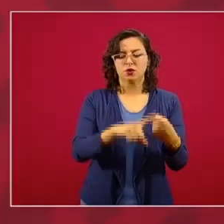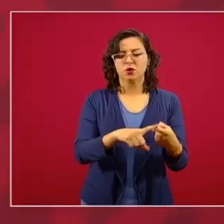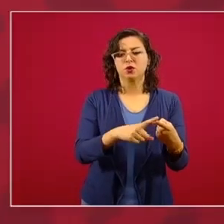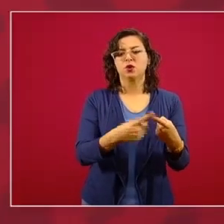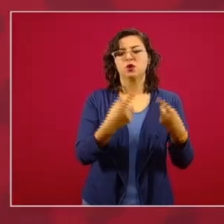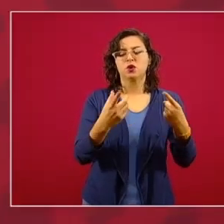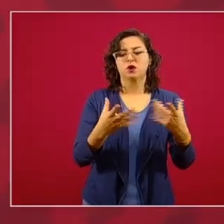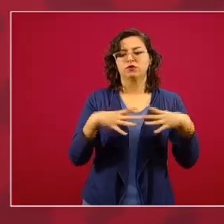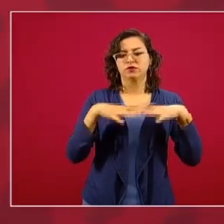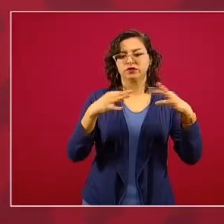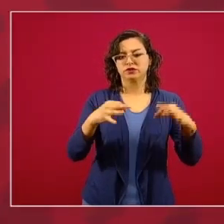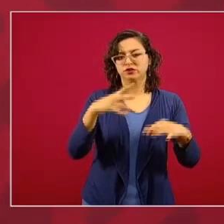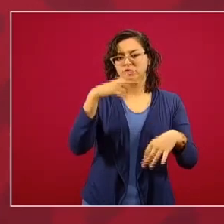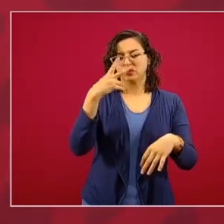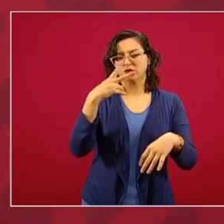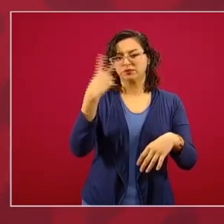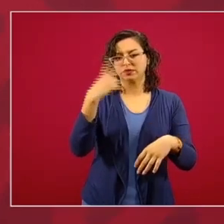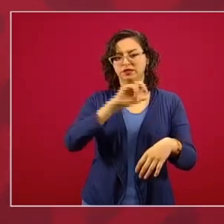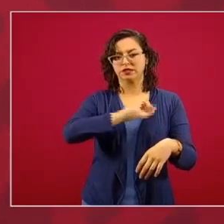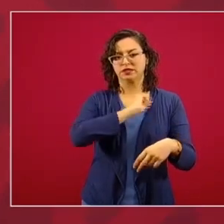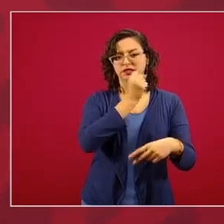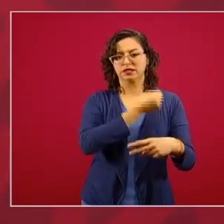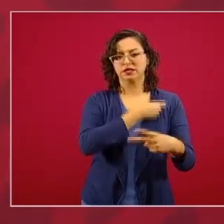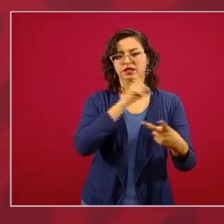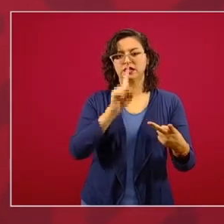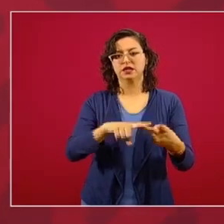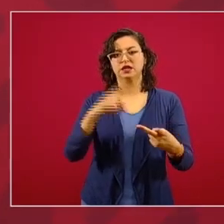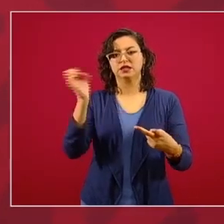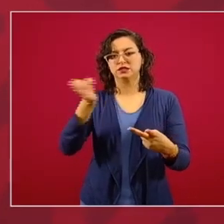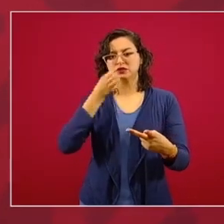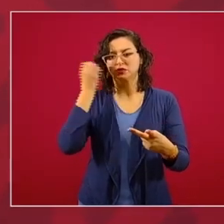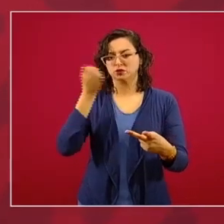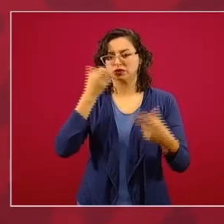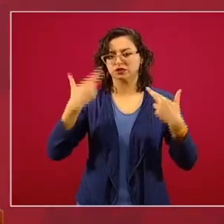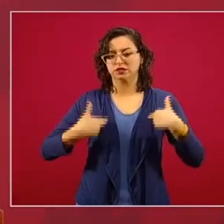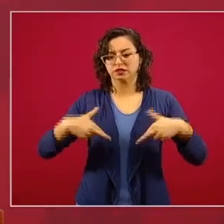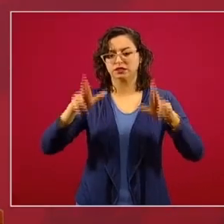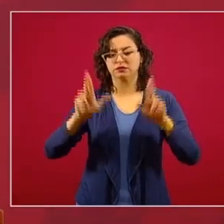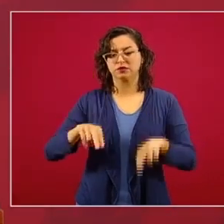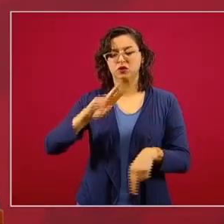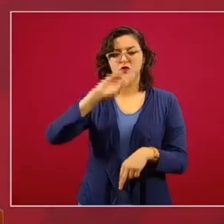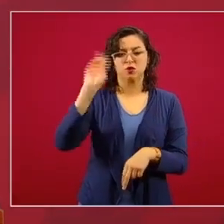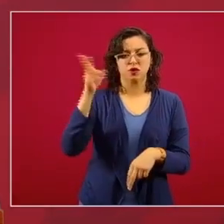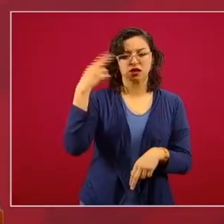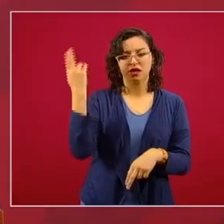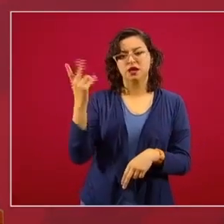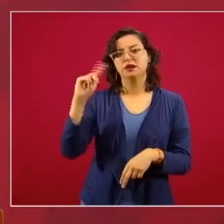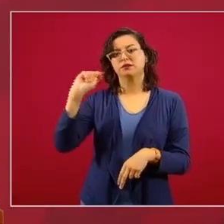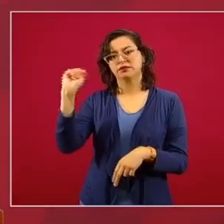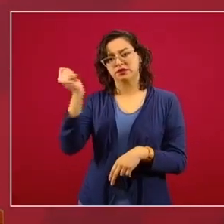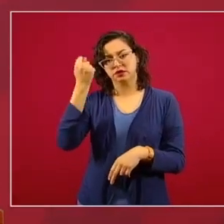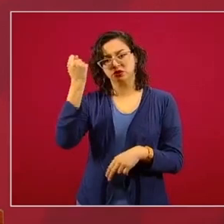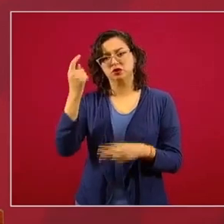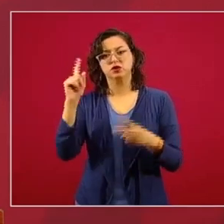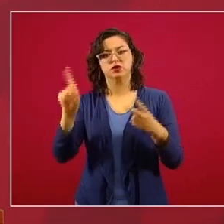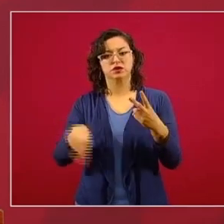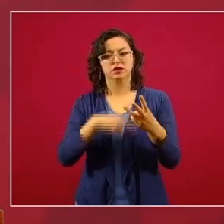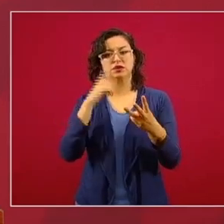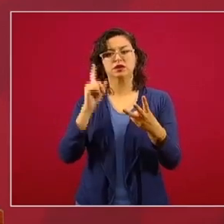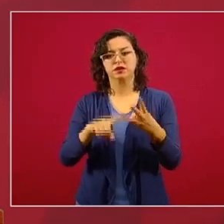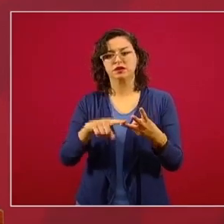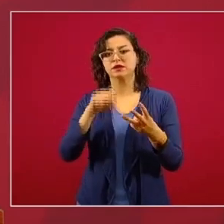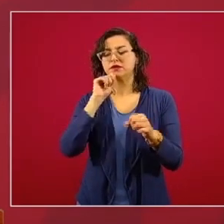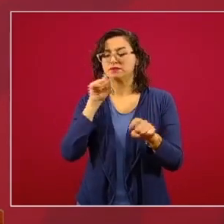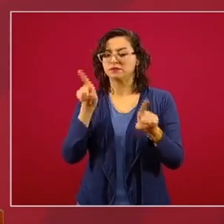hoy representada aquí por la UNAM y por el TEC Salud, pero otras más de las que vamos a hablar que se unen, y la